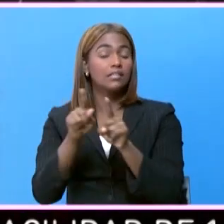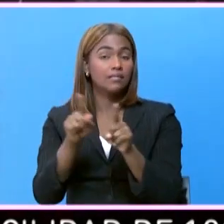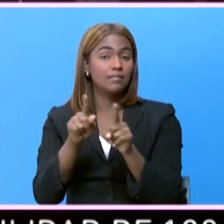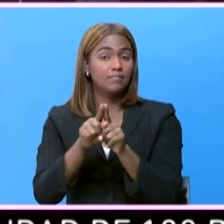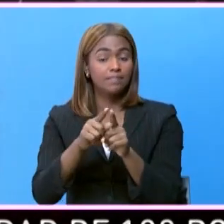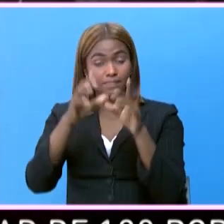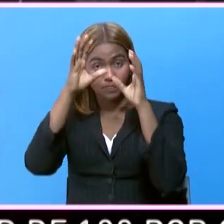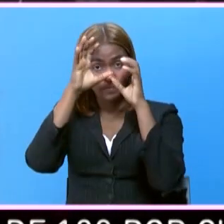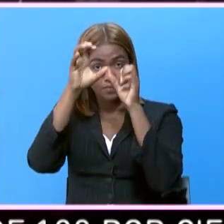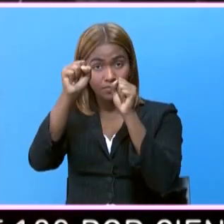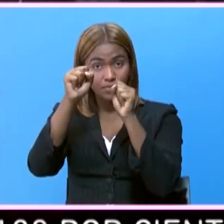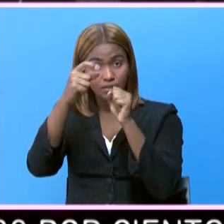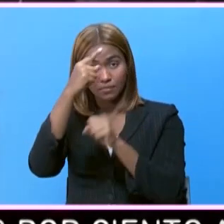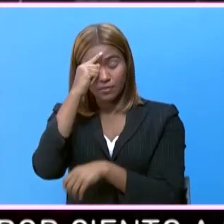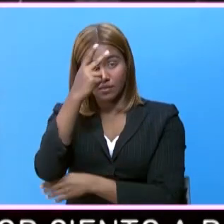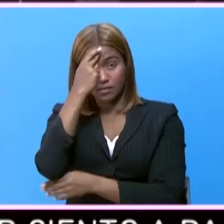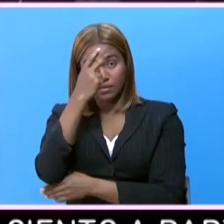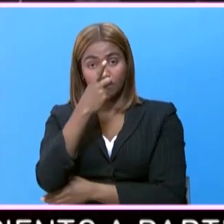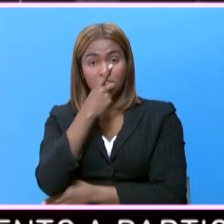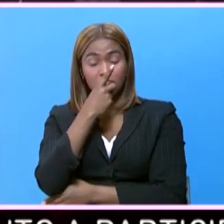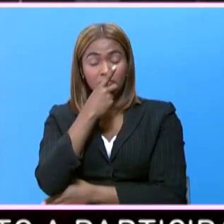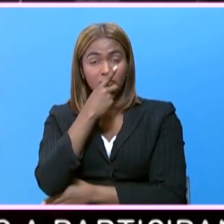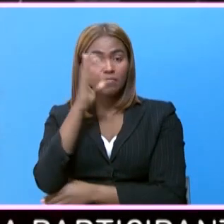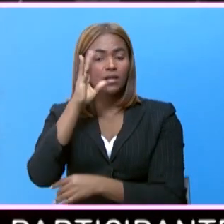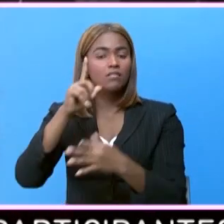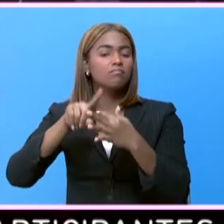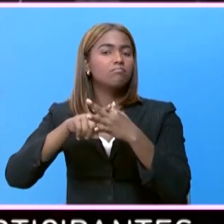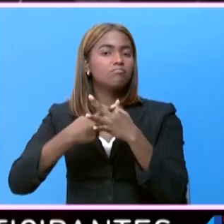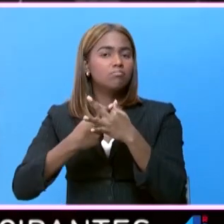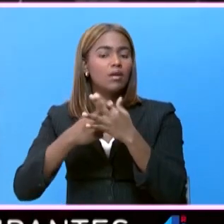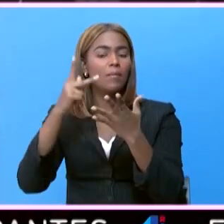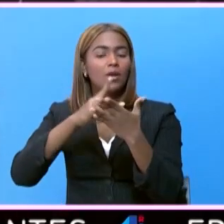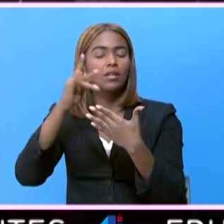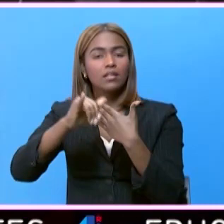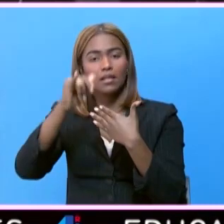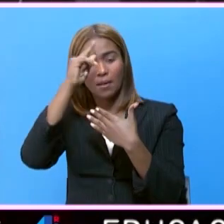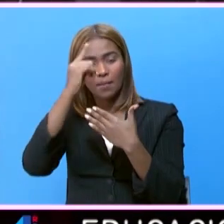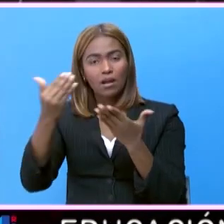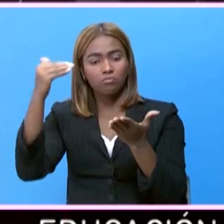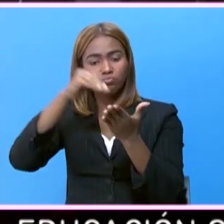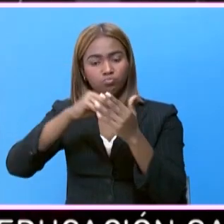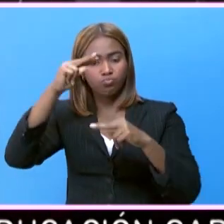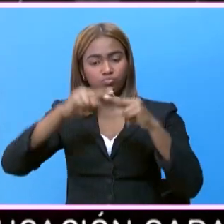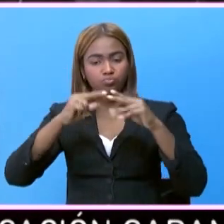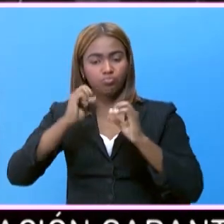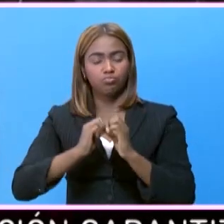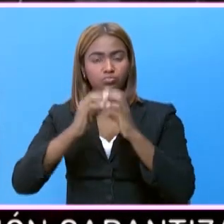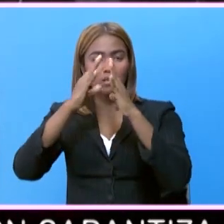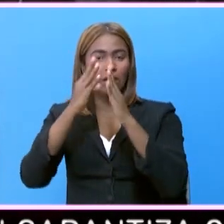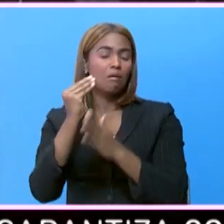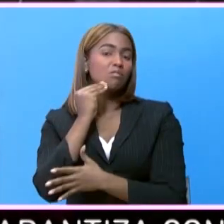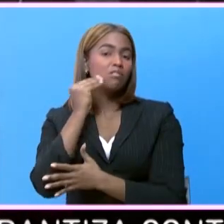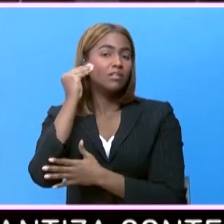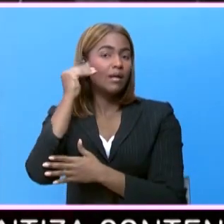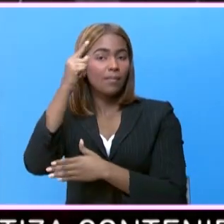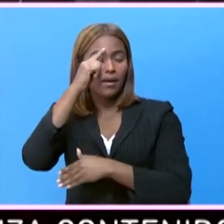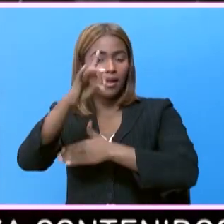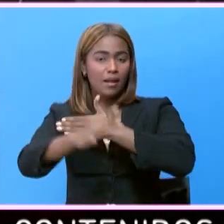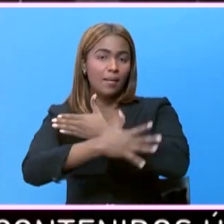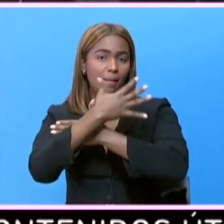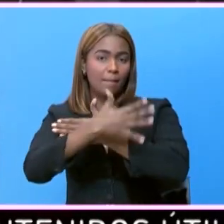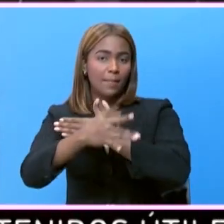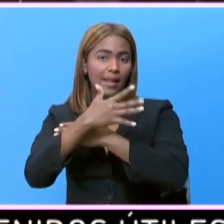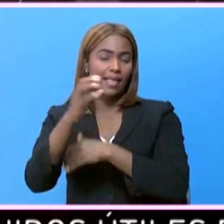el presidente de la república iniciará un proyecto de reconstrucción de viviendas en Playa